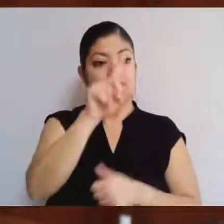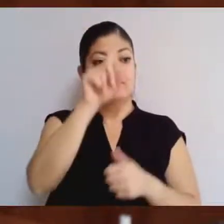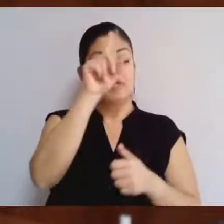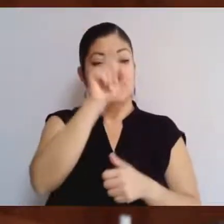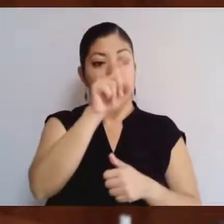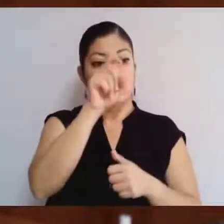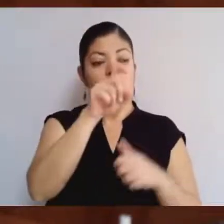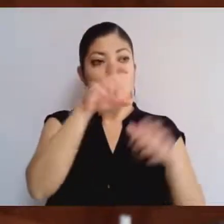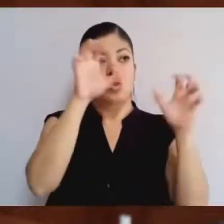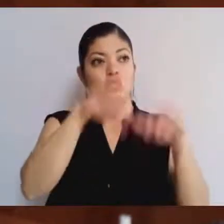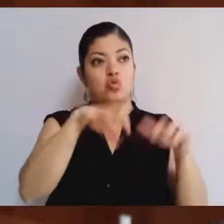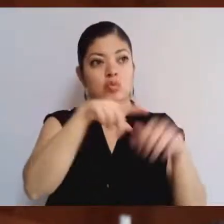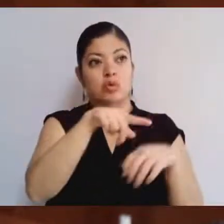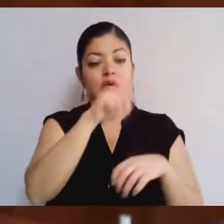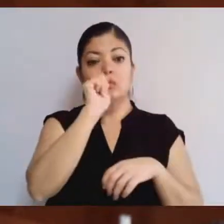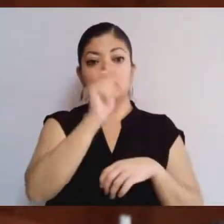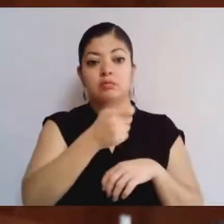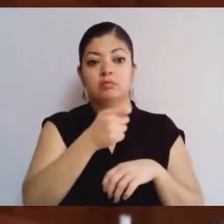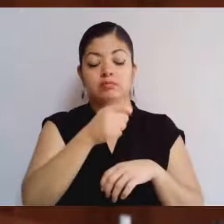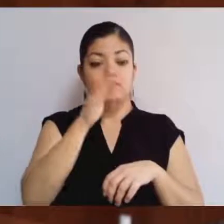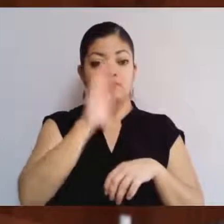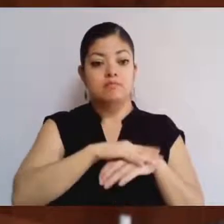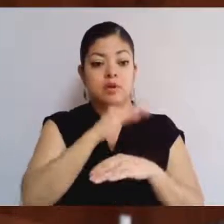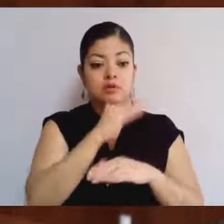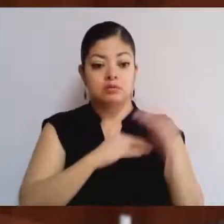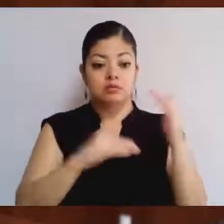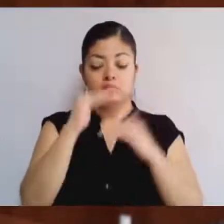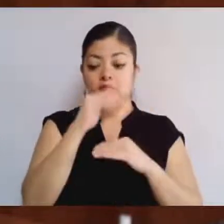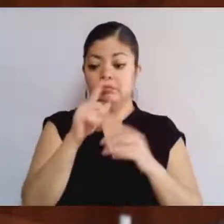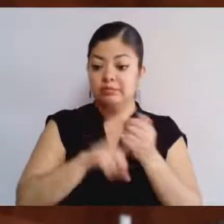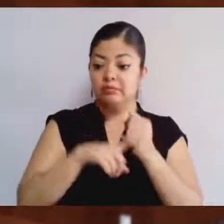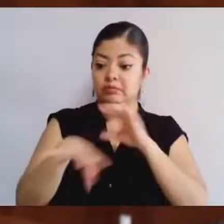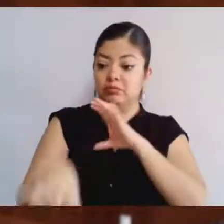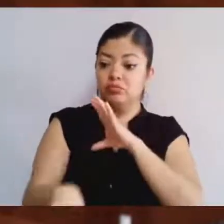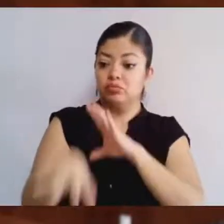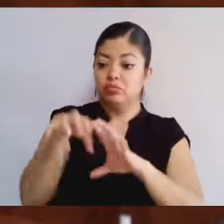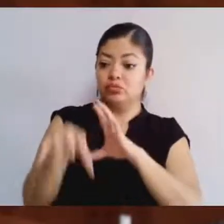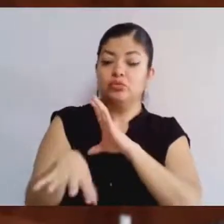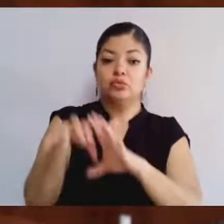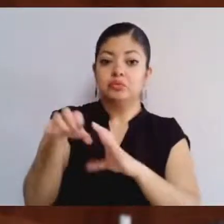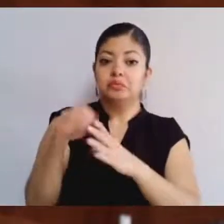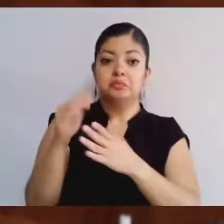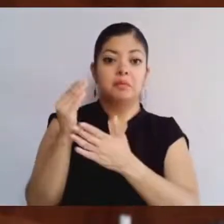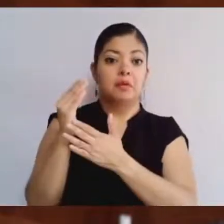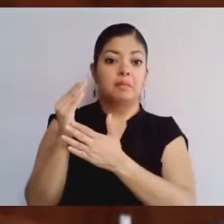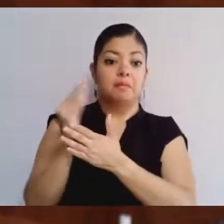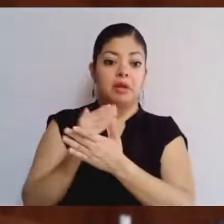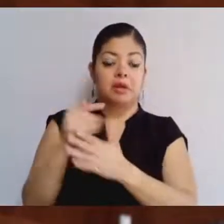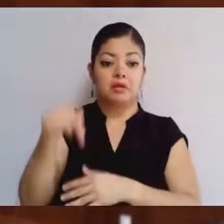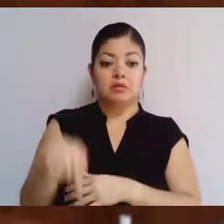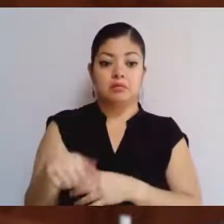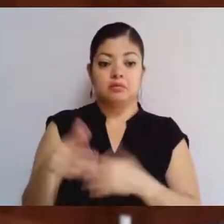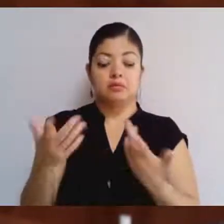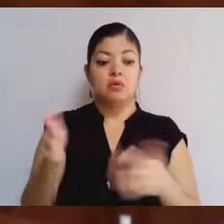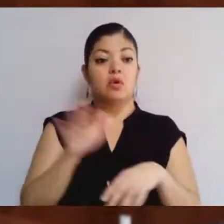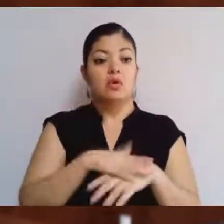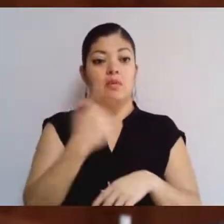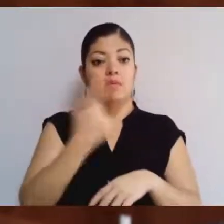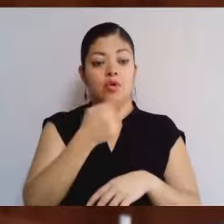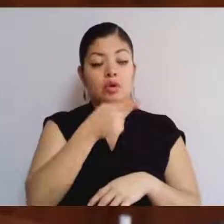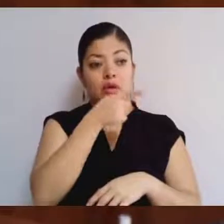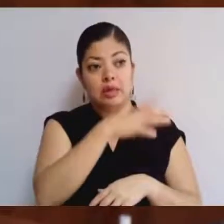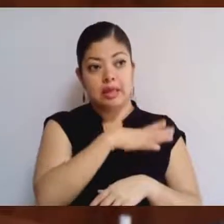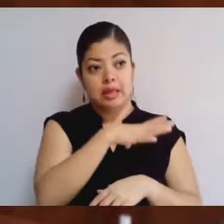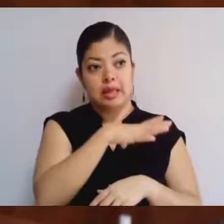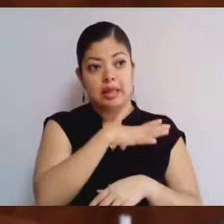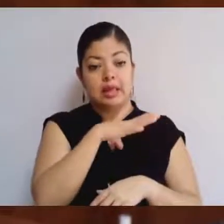lluvia son usualmente superiores a las de fuentes subterráneas y superficiales, ya que estas